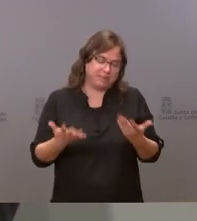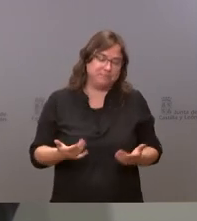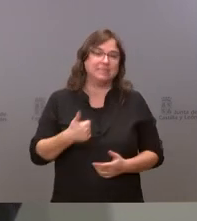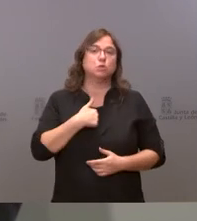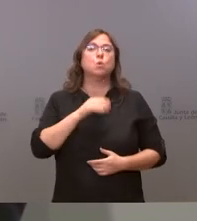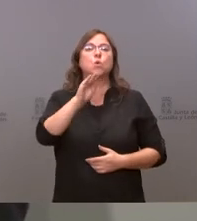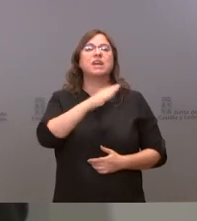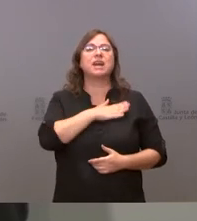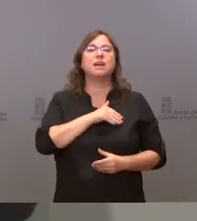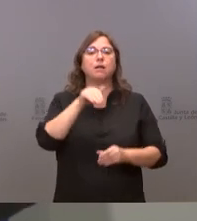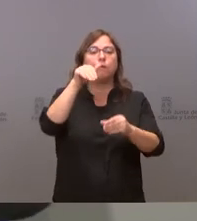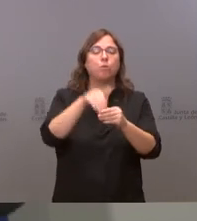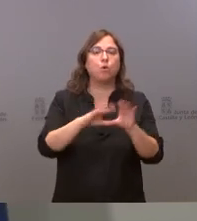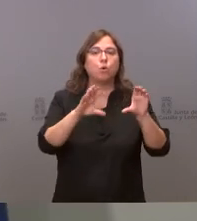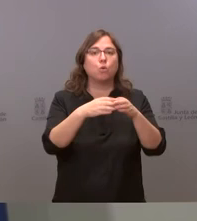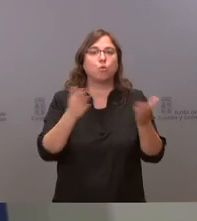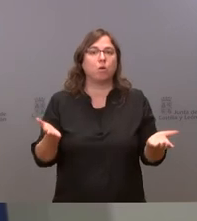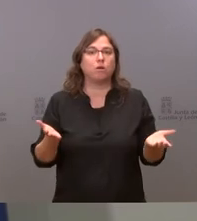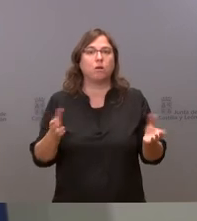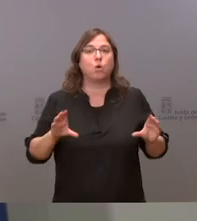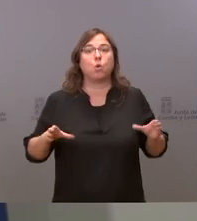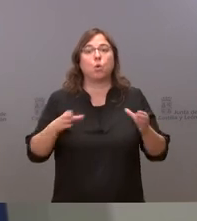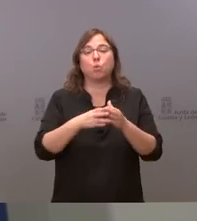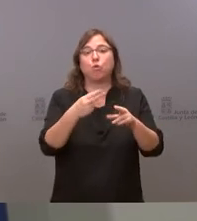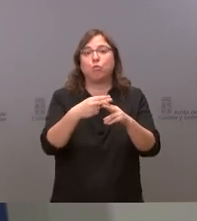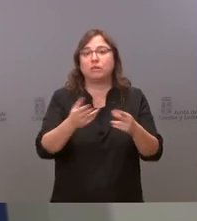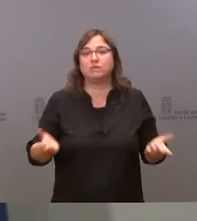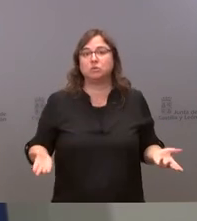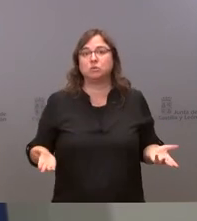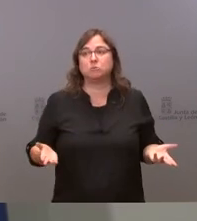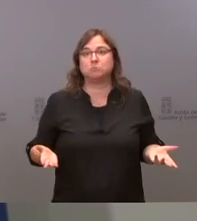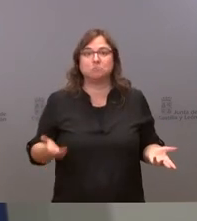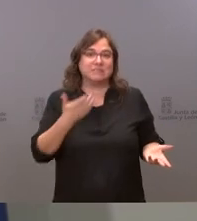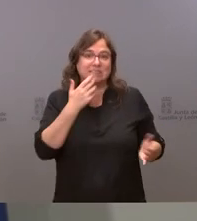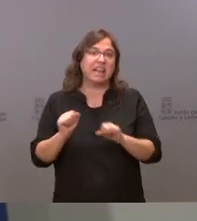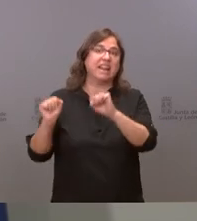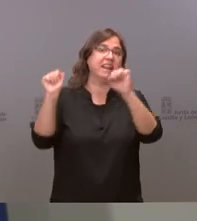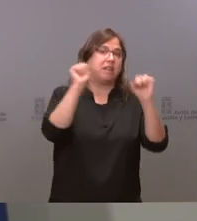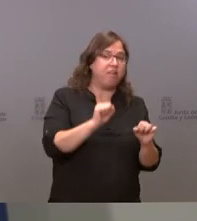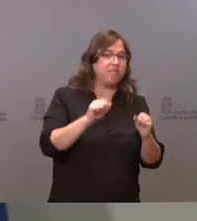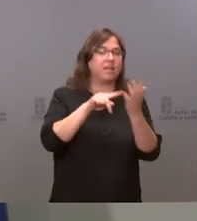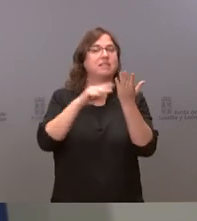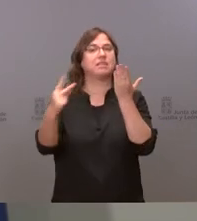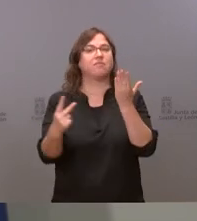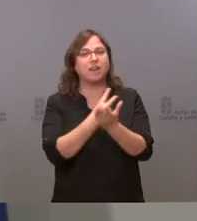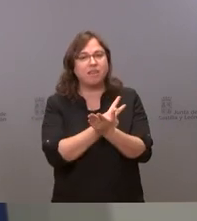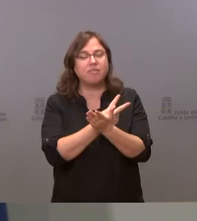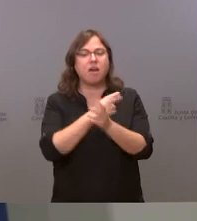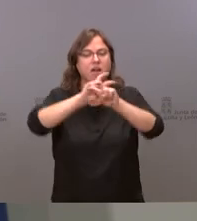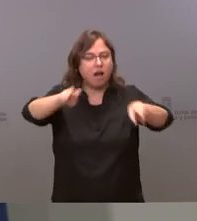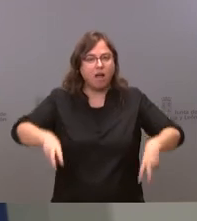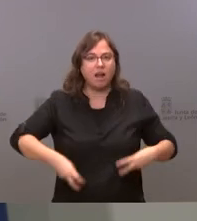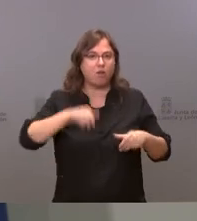de concurrir ¿por qué formación política? pues por una formación política que defienda los principios de transparencia regeneración